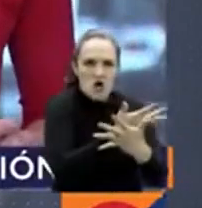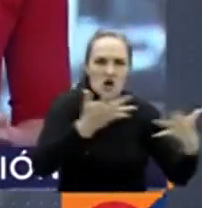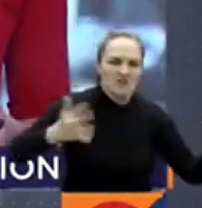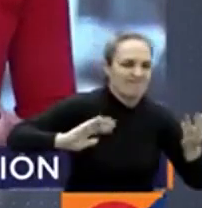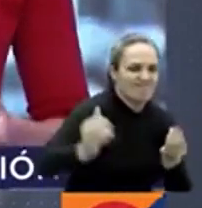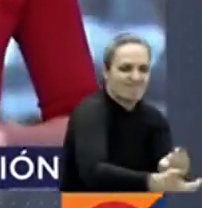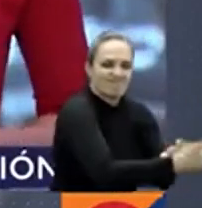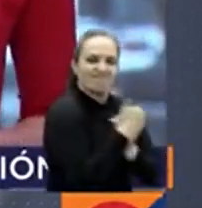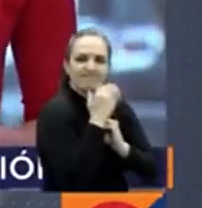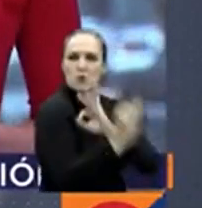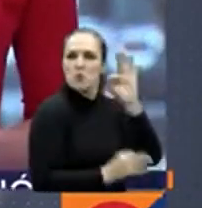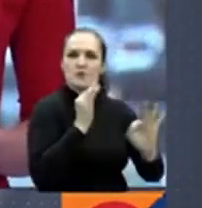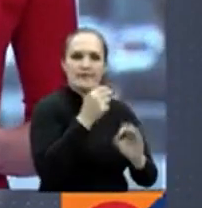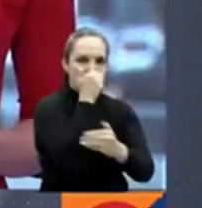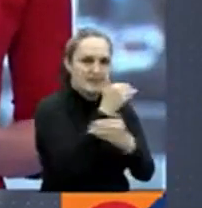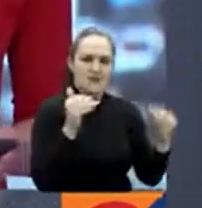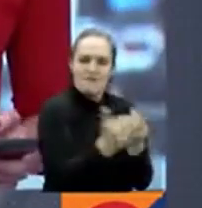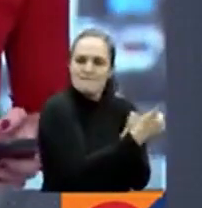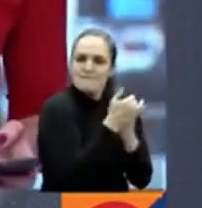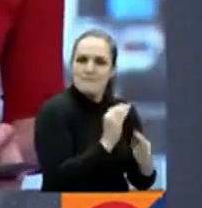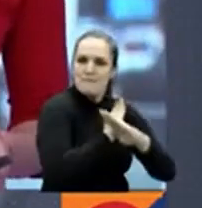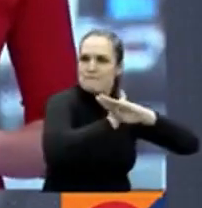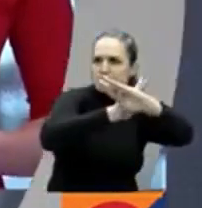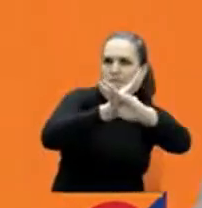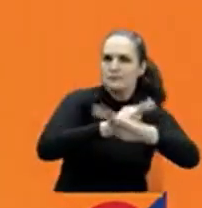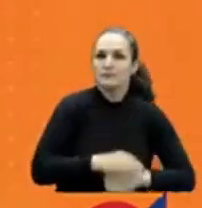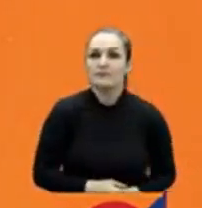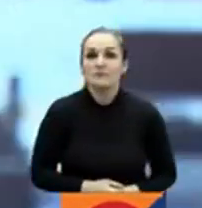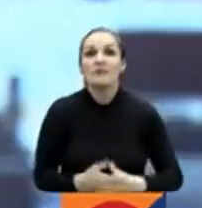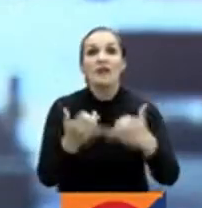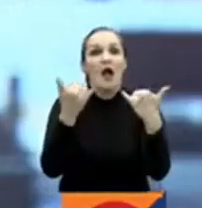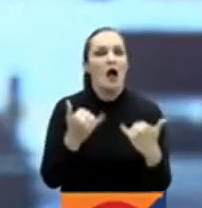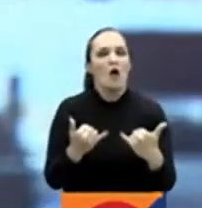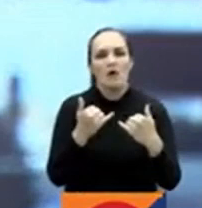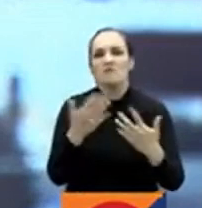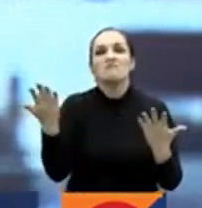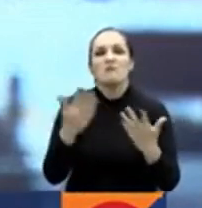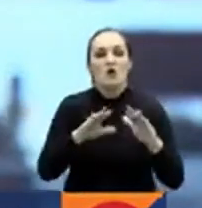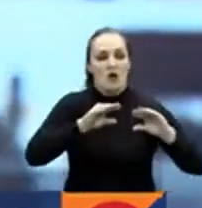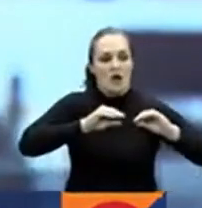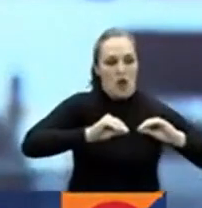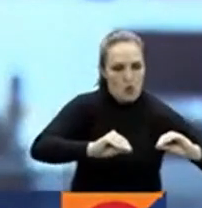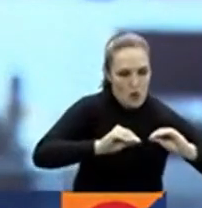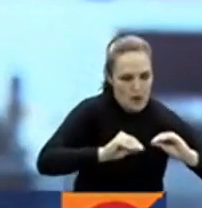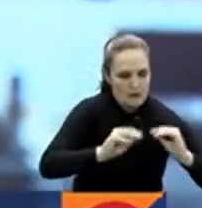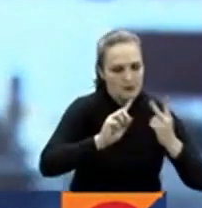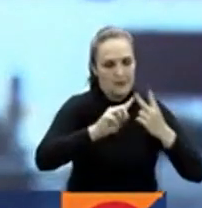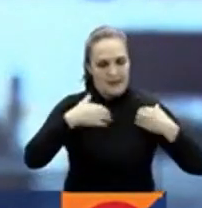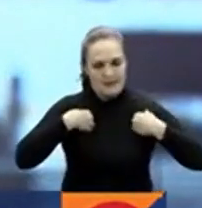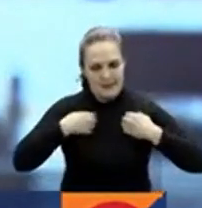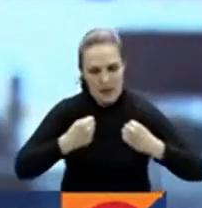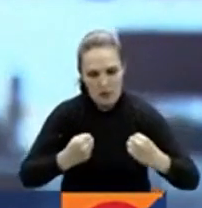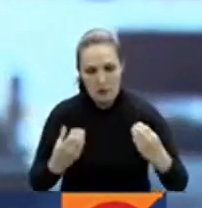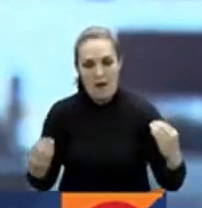Buenas noches, Carlos, para usted y para todos los televidentes. El fortalecimiento en programas educativos, de salud y la entrega de predios por parte de la SAE son